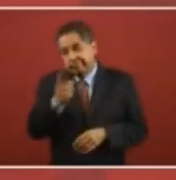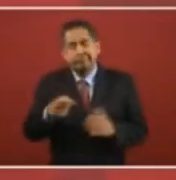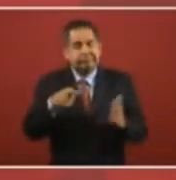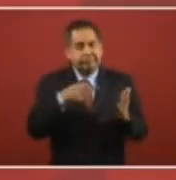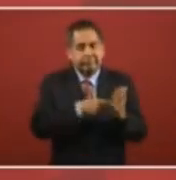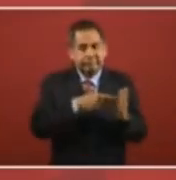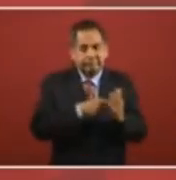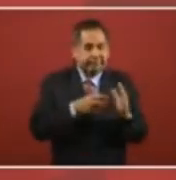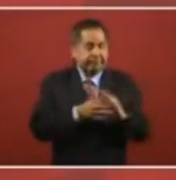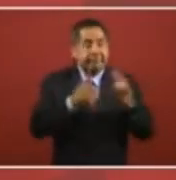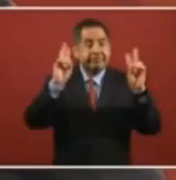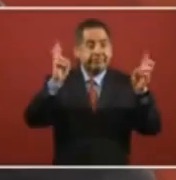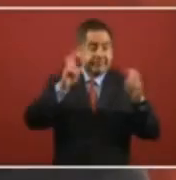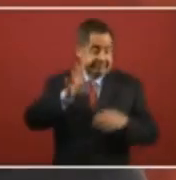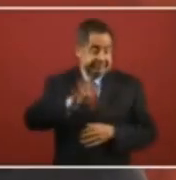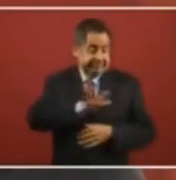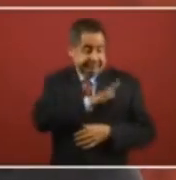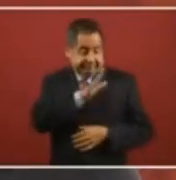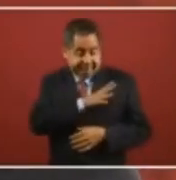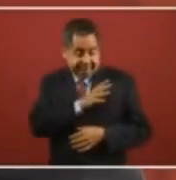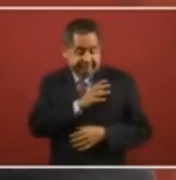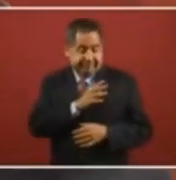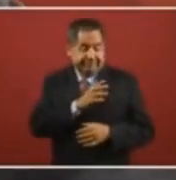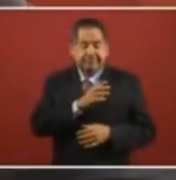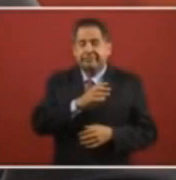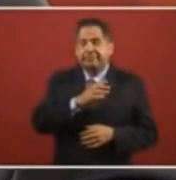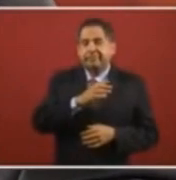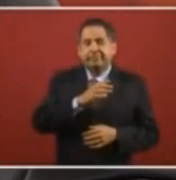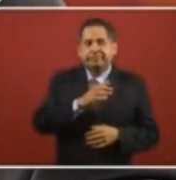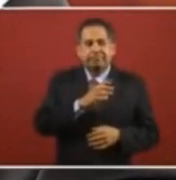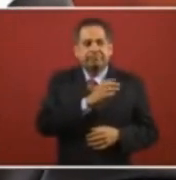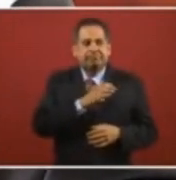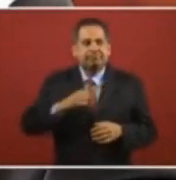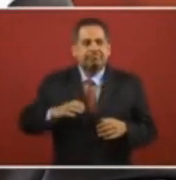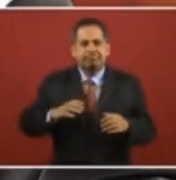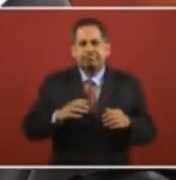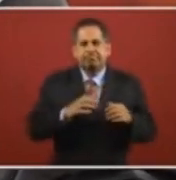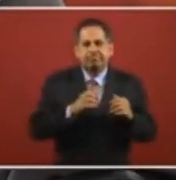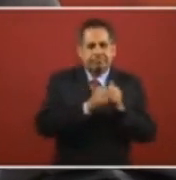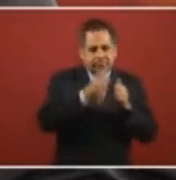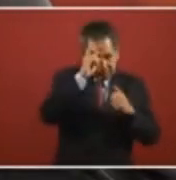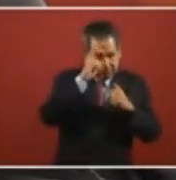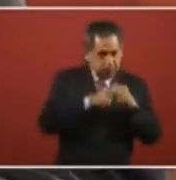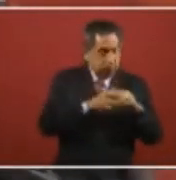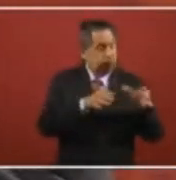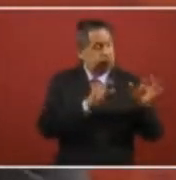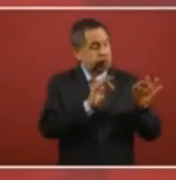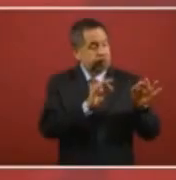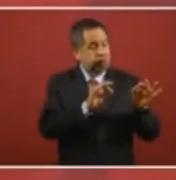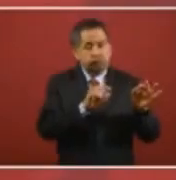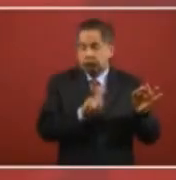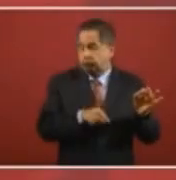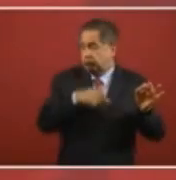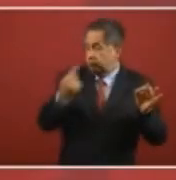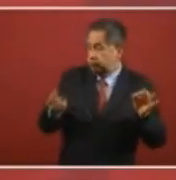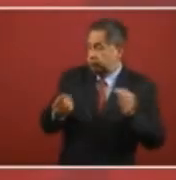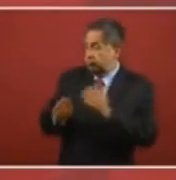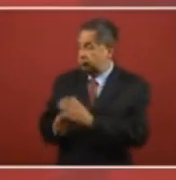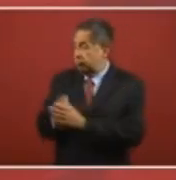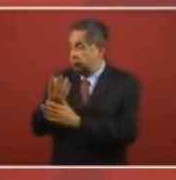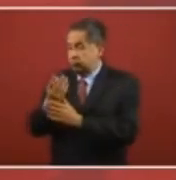blanca cristiana de Europa está siendo sustituida por una civilización nueva